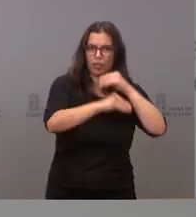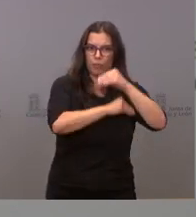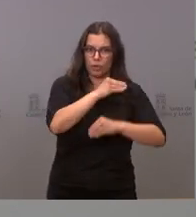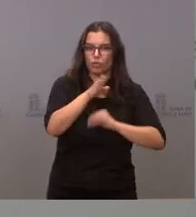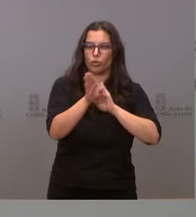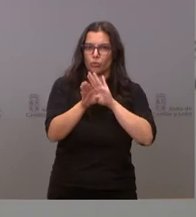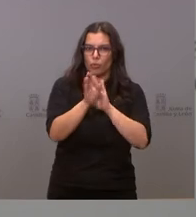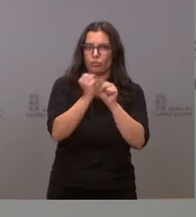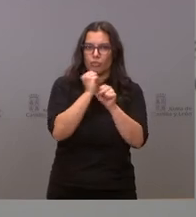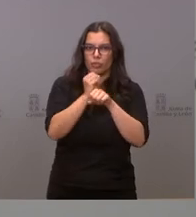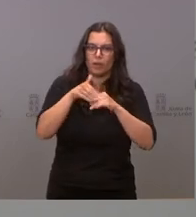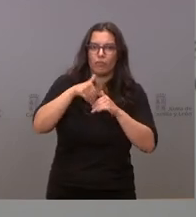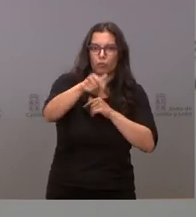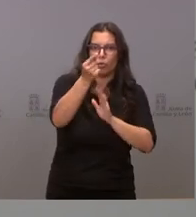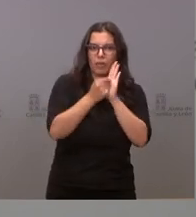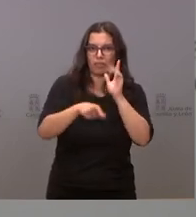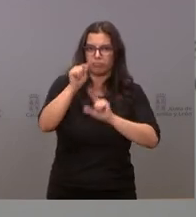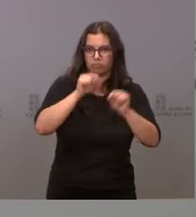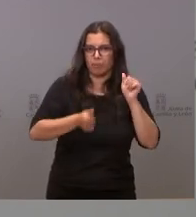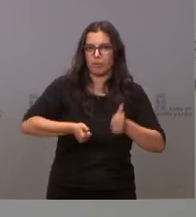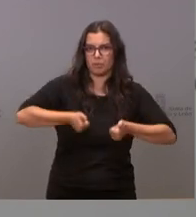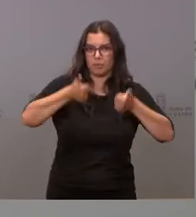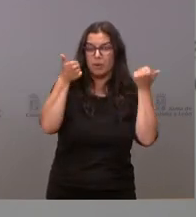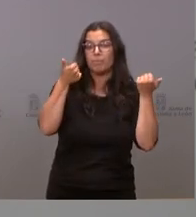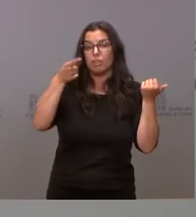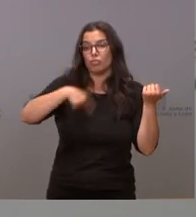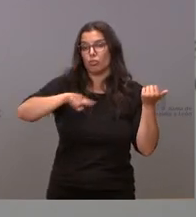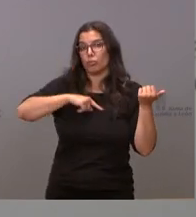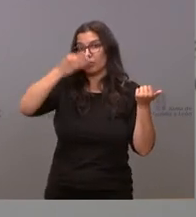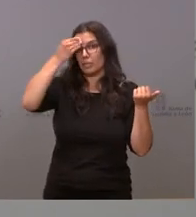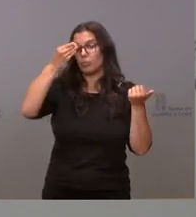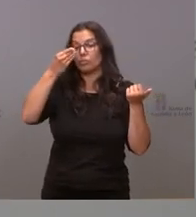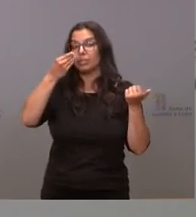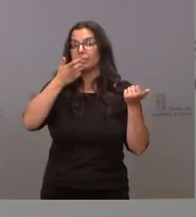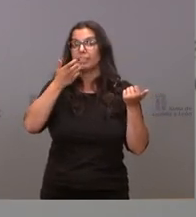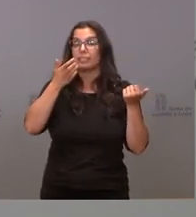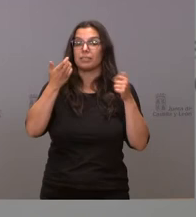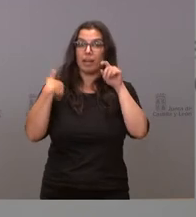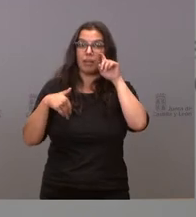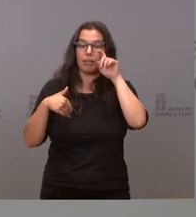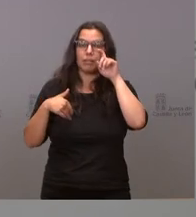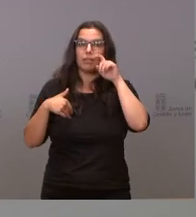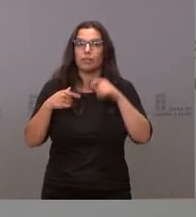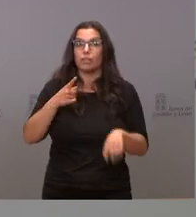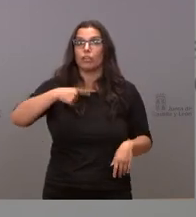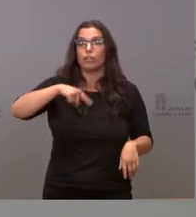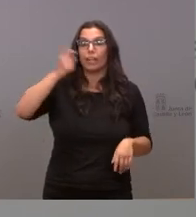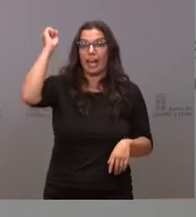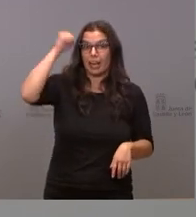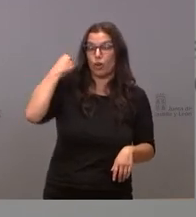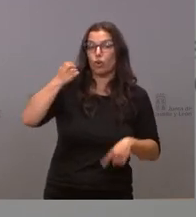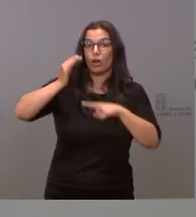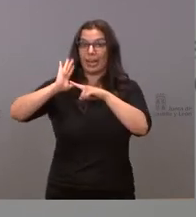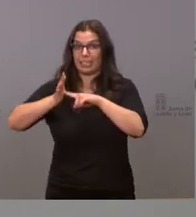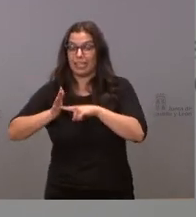trabajando para futuras medidas, pero entendemos que una vez que hemos conseguido Aragón, Castilla-La